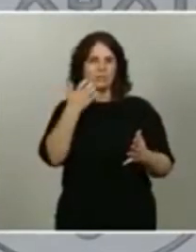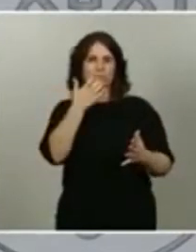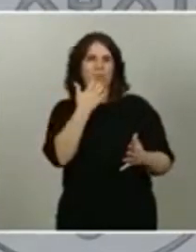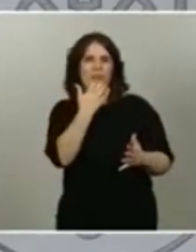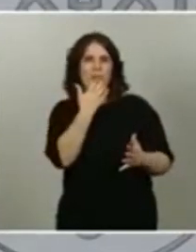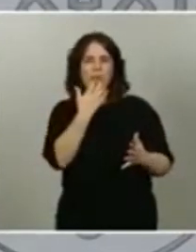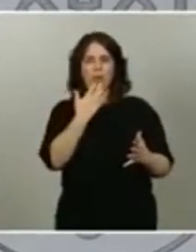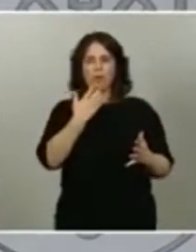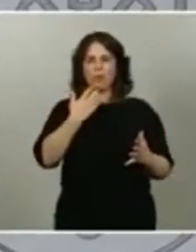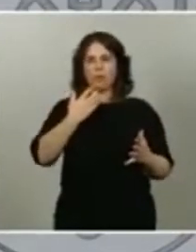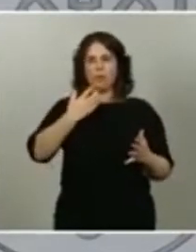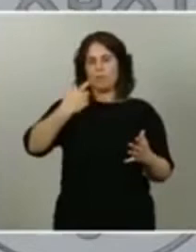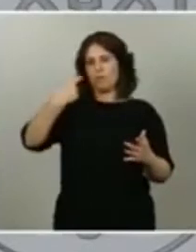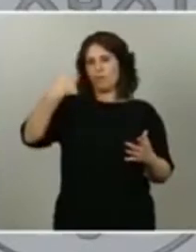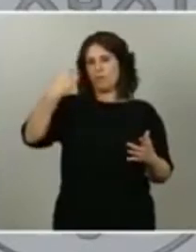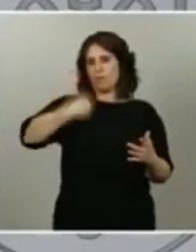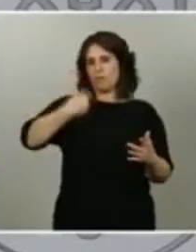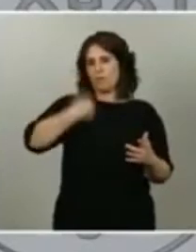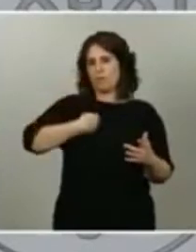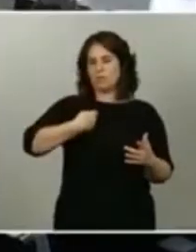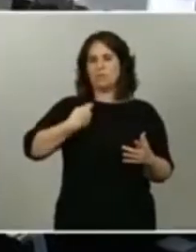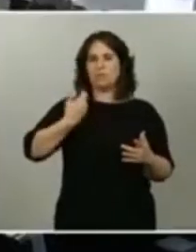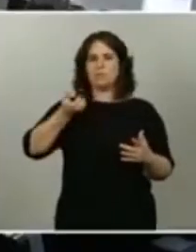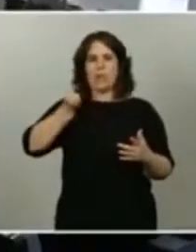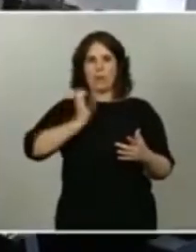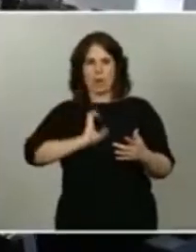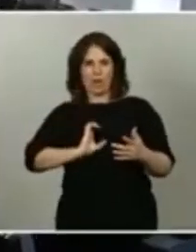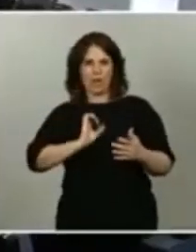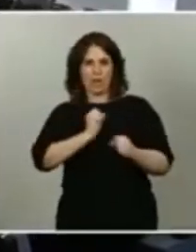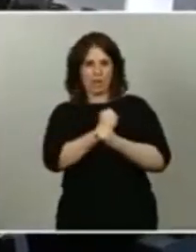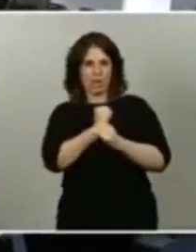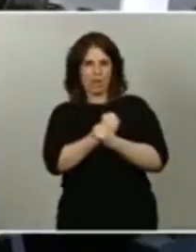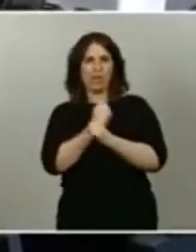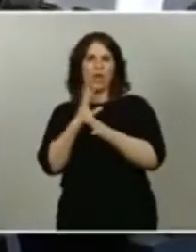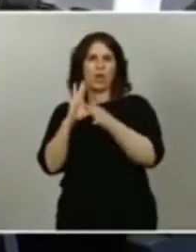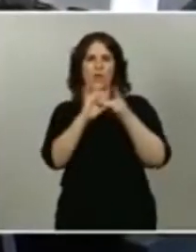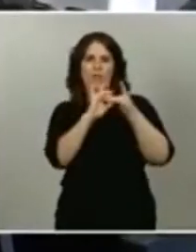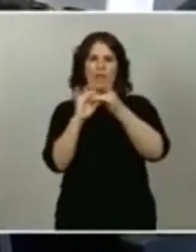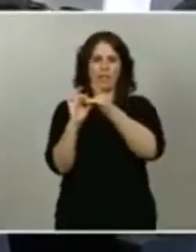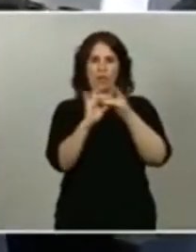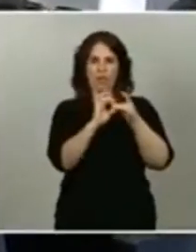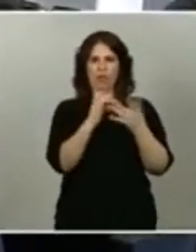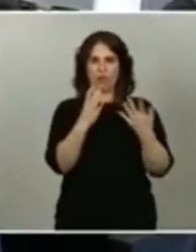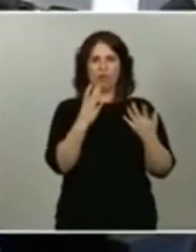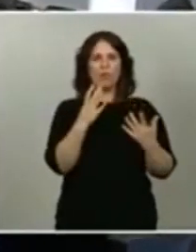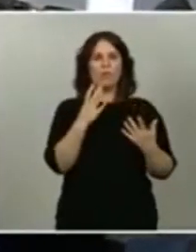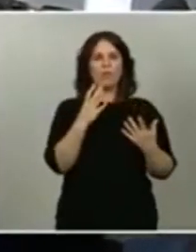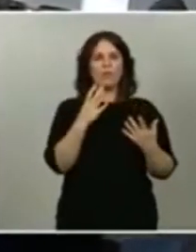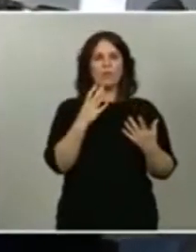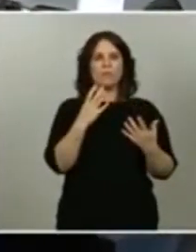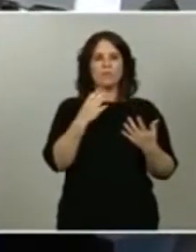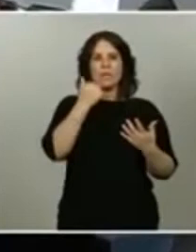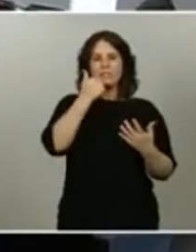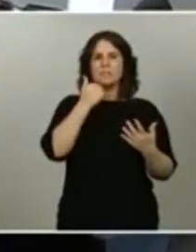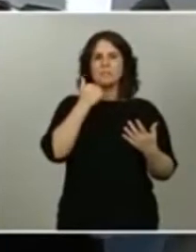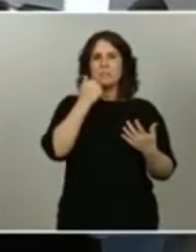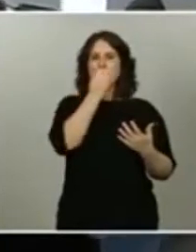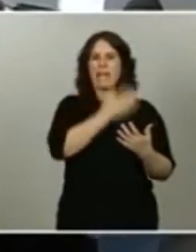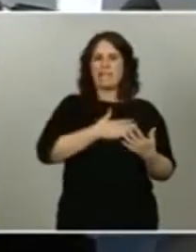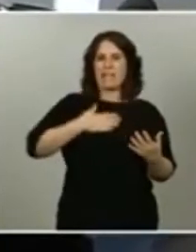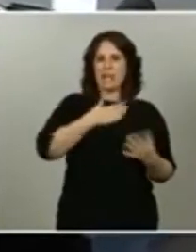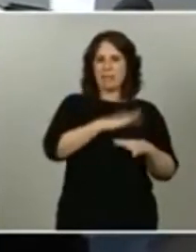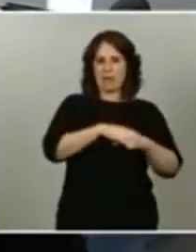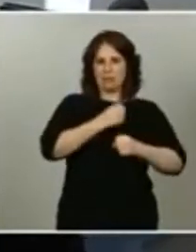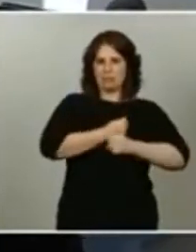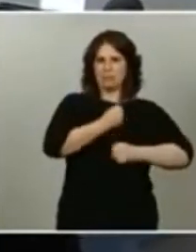conciliación familiar, con disfrutar de un mayor bienestar para el desarrollo de sus funciones, una aspiración